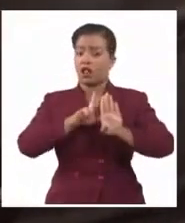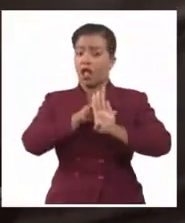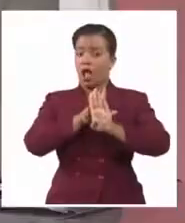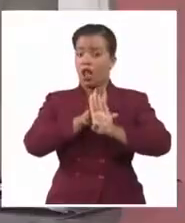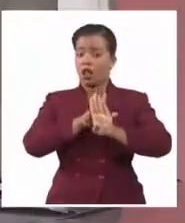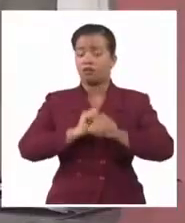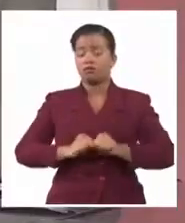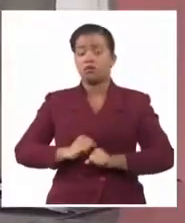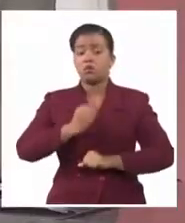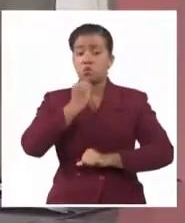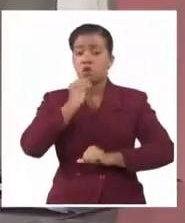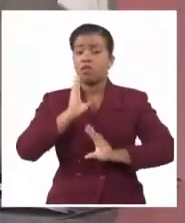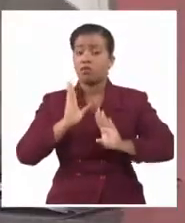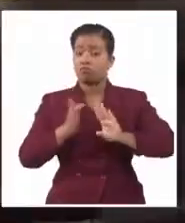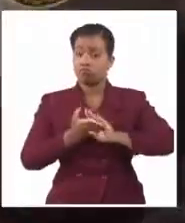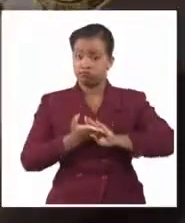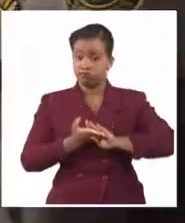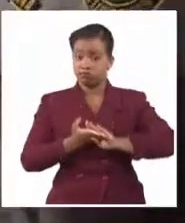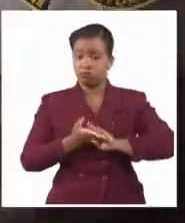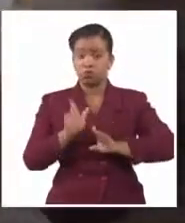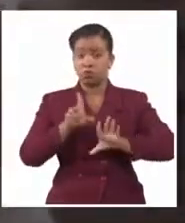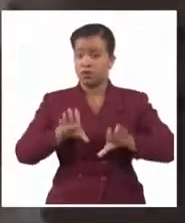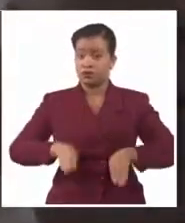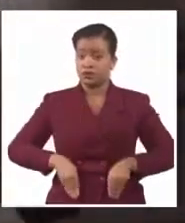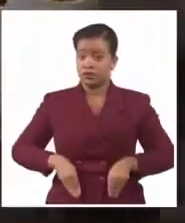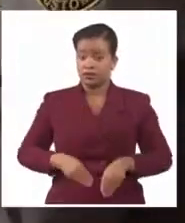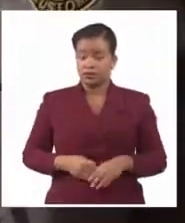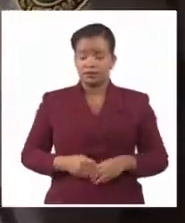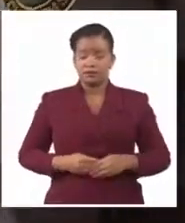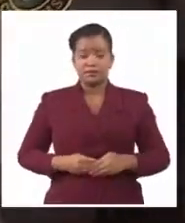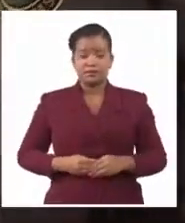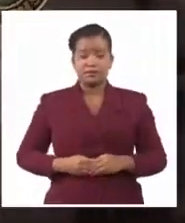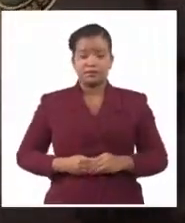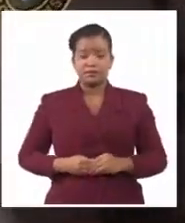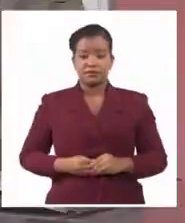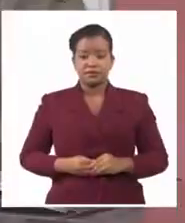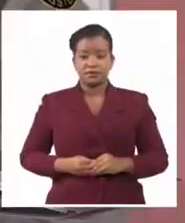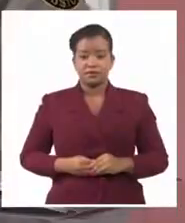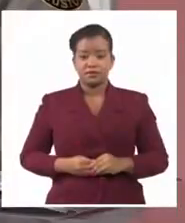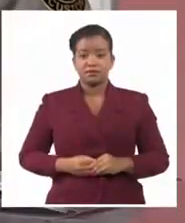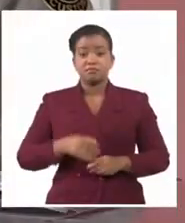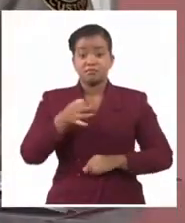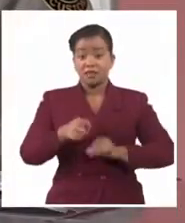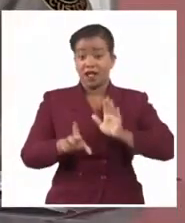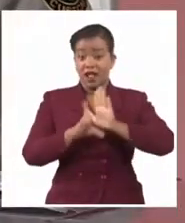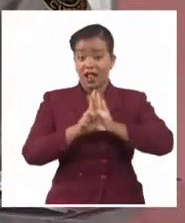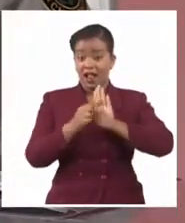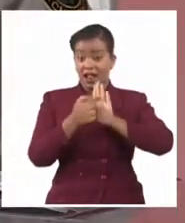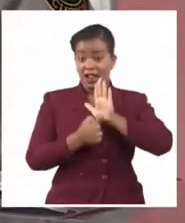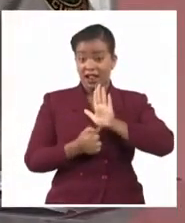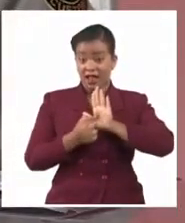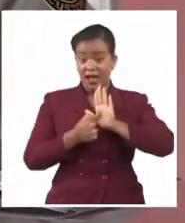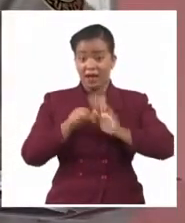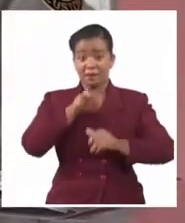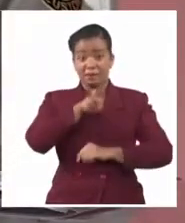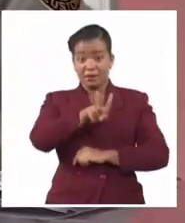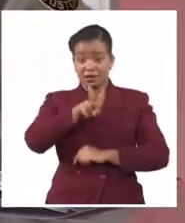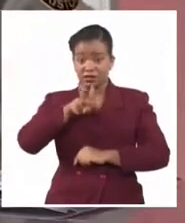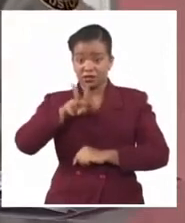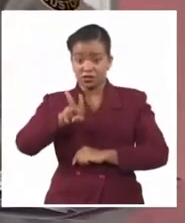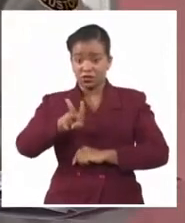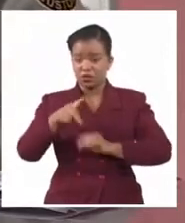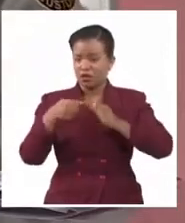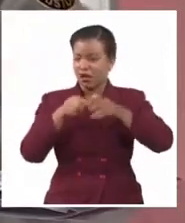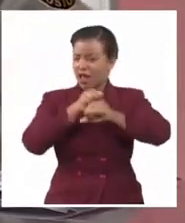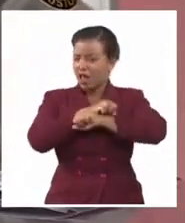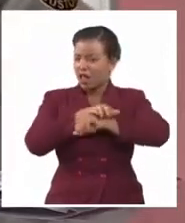prácticamente, ¿no?, y por lo tanto no será admitido. Aunque no es parte de la norma, en el propio decreto ley 22, deja con claridad